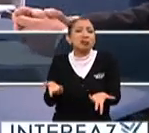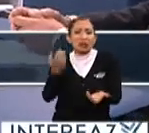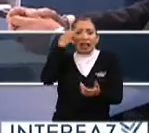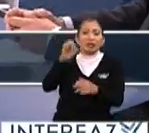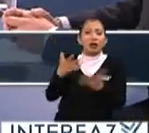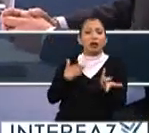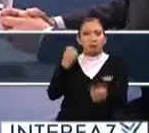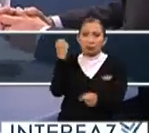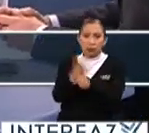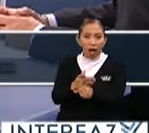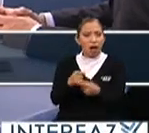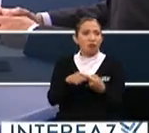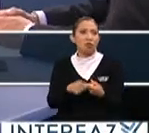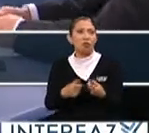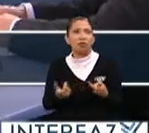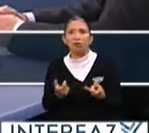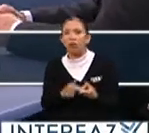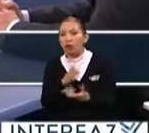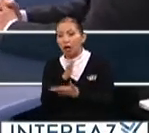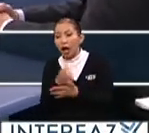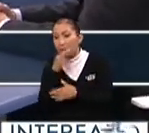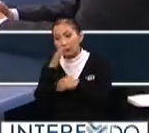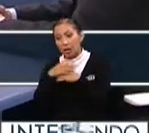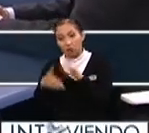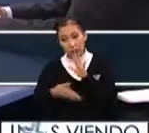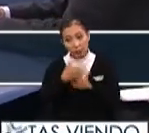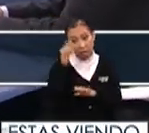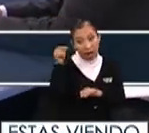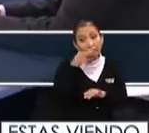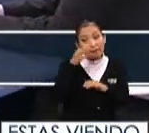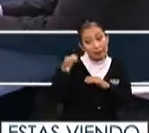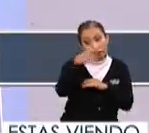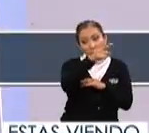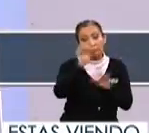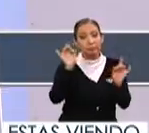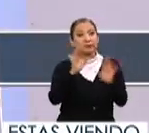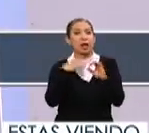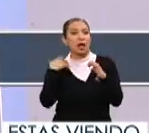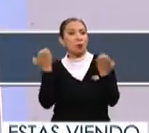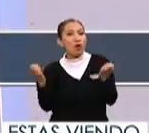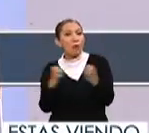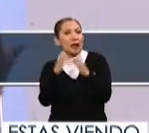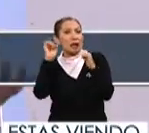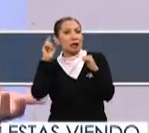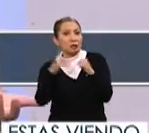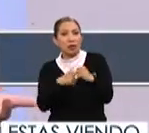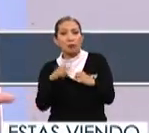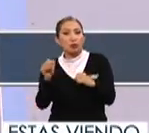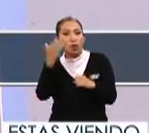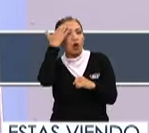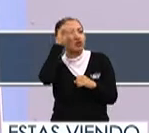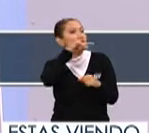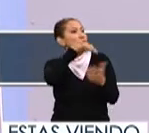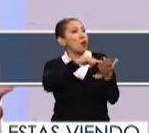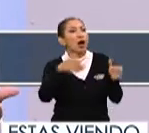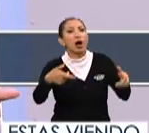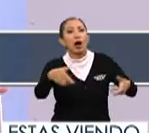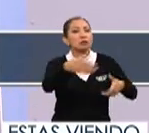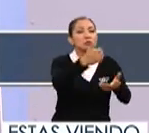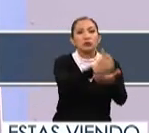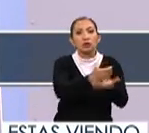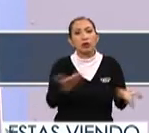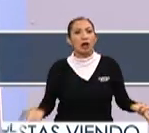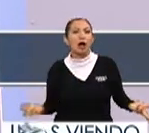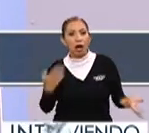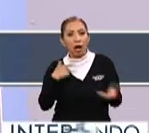o sea es llegar temprano a lo mejor avisar a donde vas a estar por cuestiones de la dinámica porque obviamente no conoces la ciudad